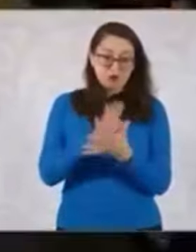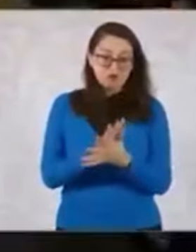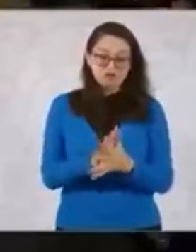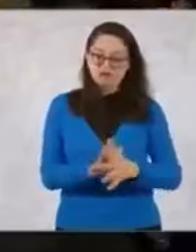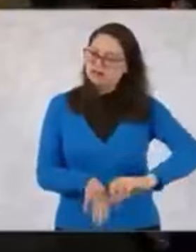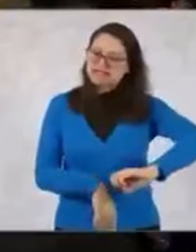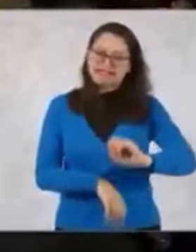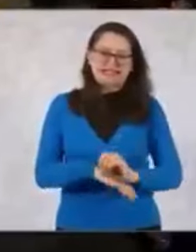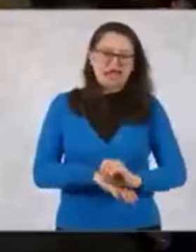Eso sería, presidenta.